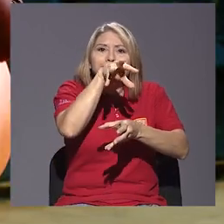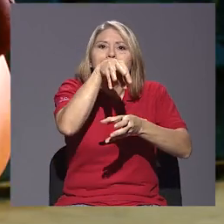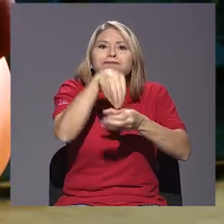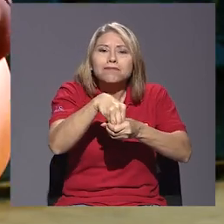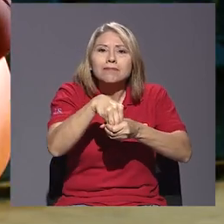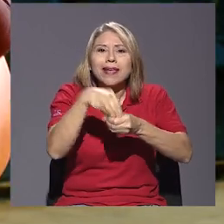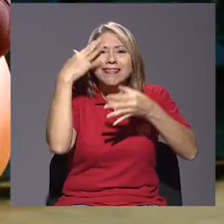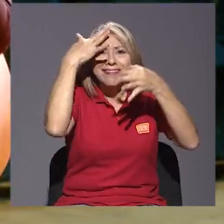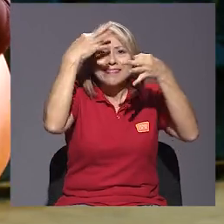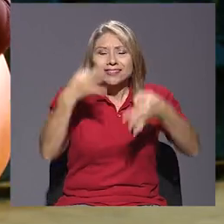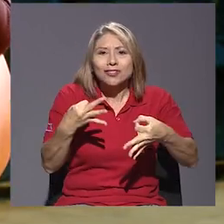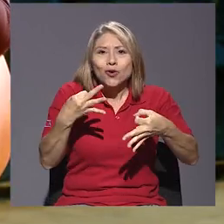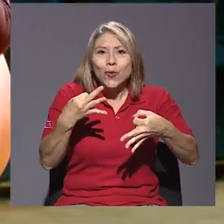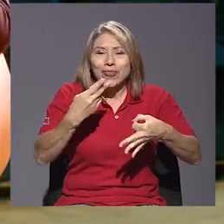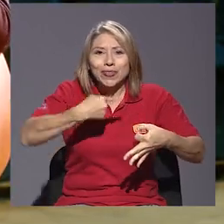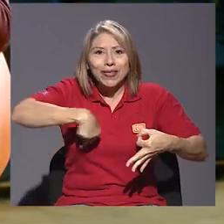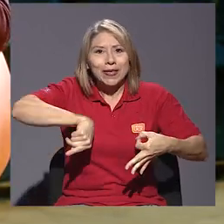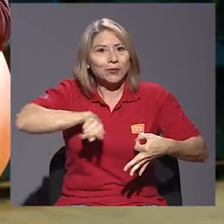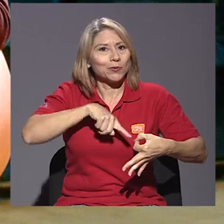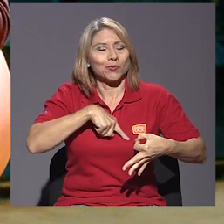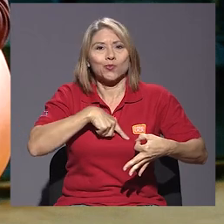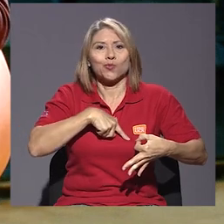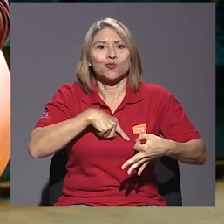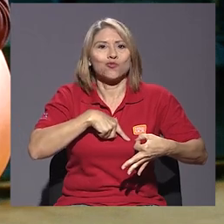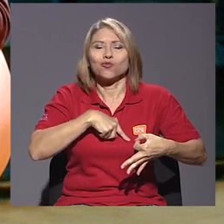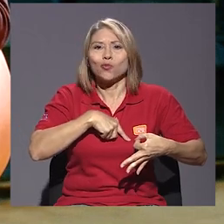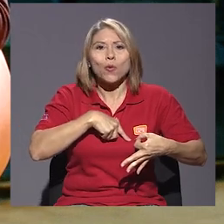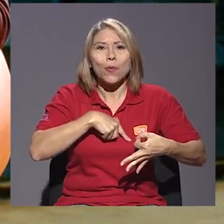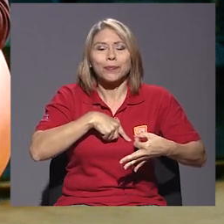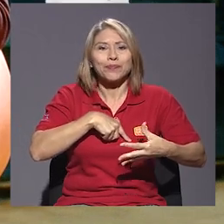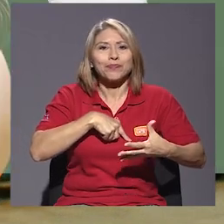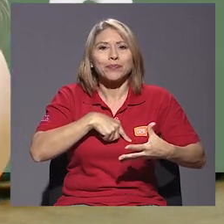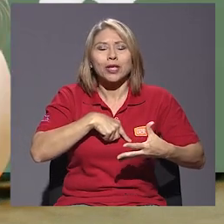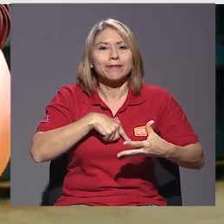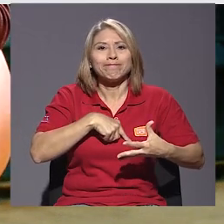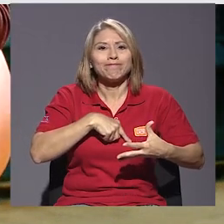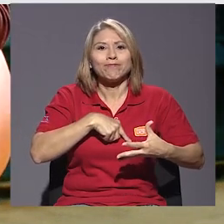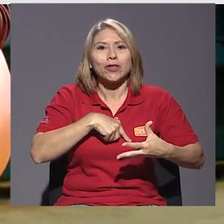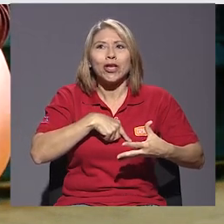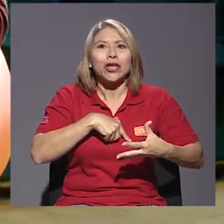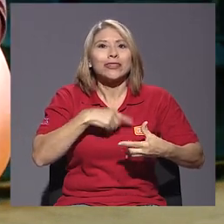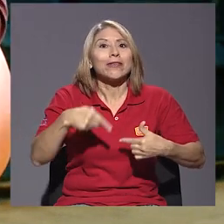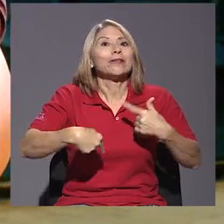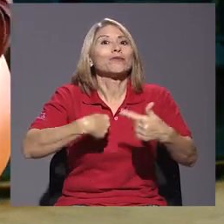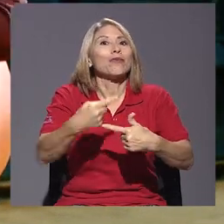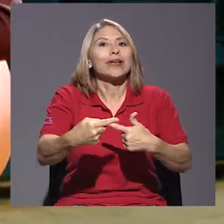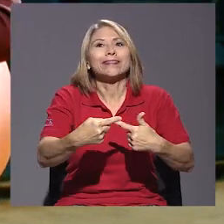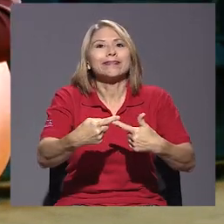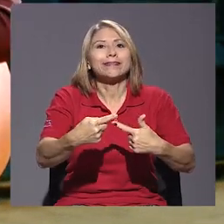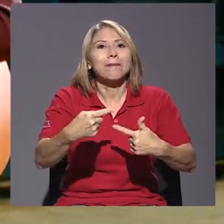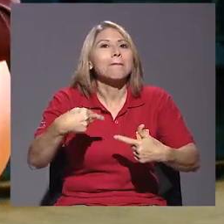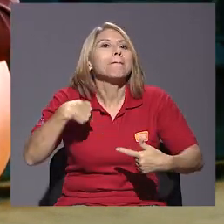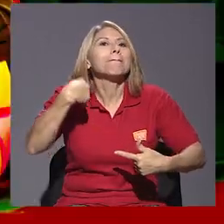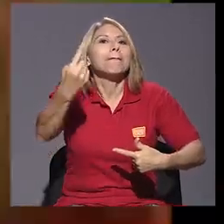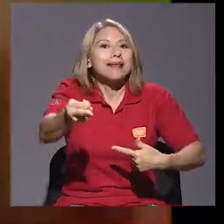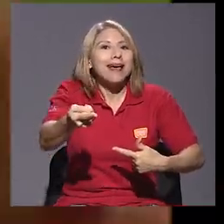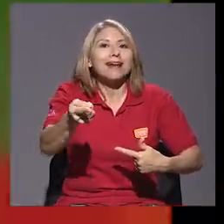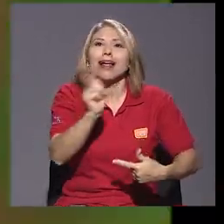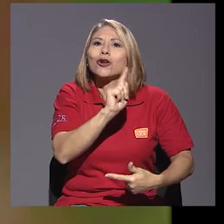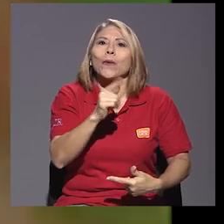la decisión de que no vamos a arrepentirnos de nada mañana.